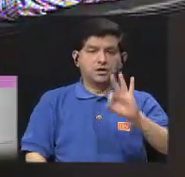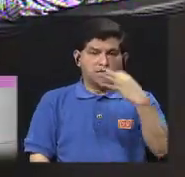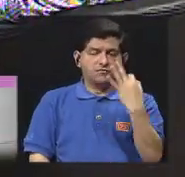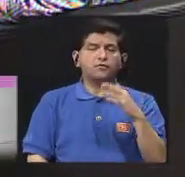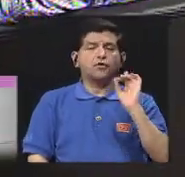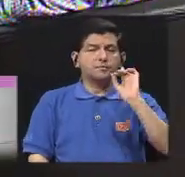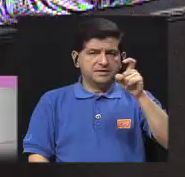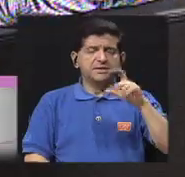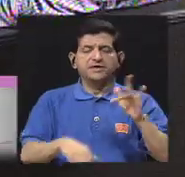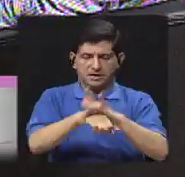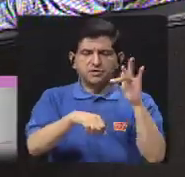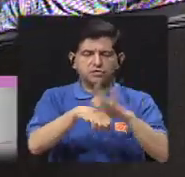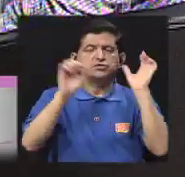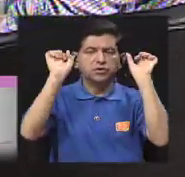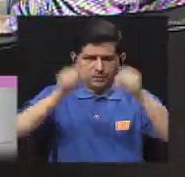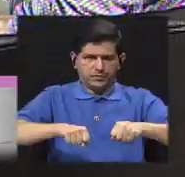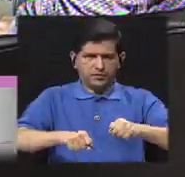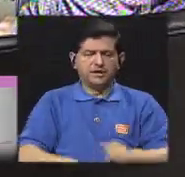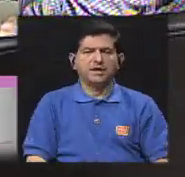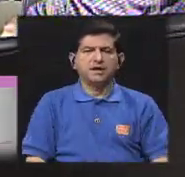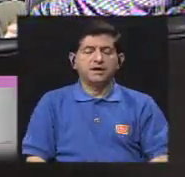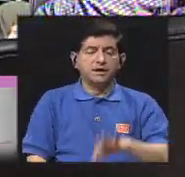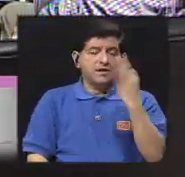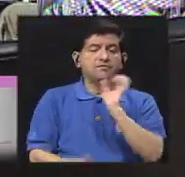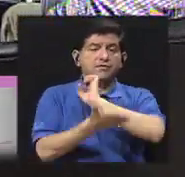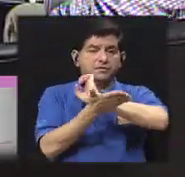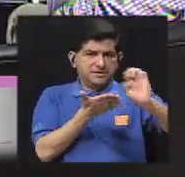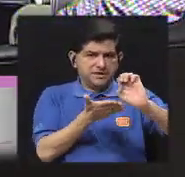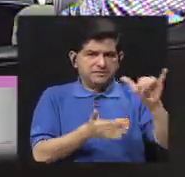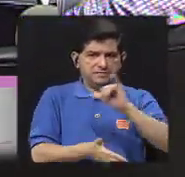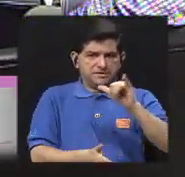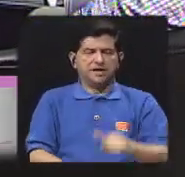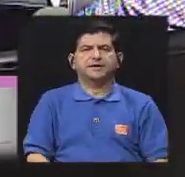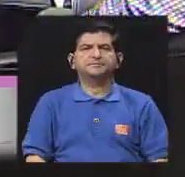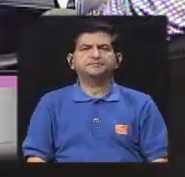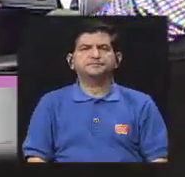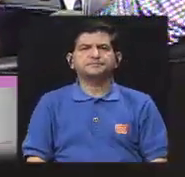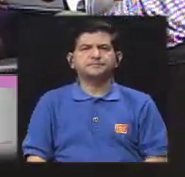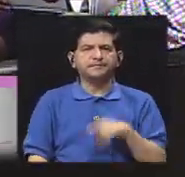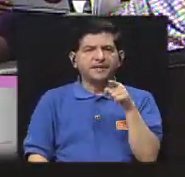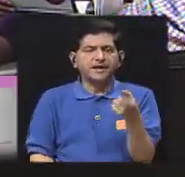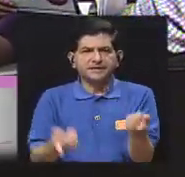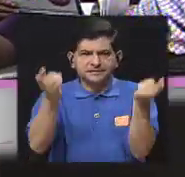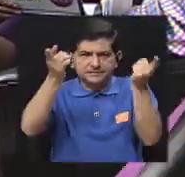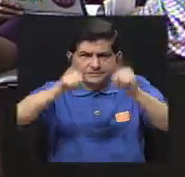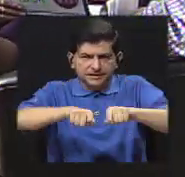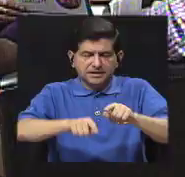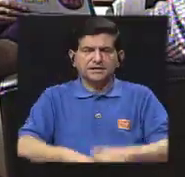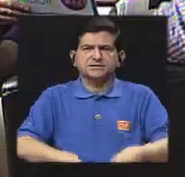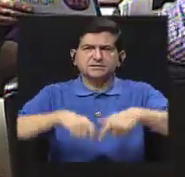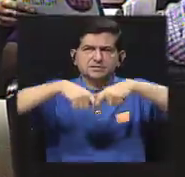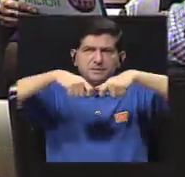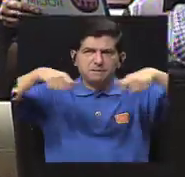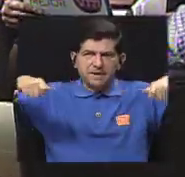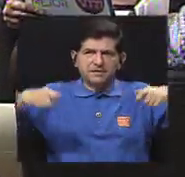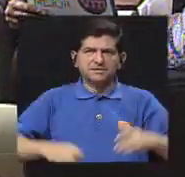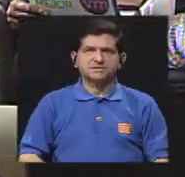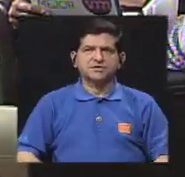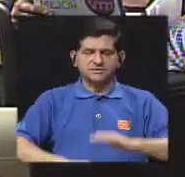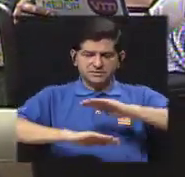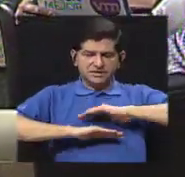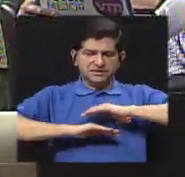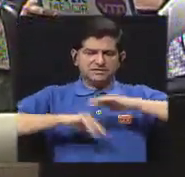de hacer un diagnóstico temprano y medidas preventivas. Básicamente es medir el nivel de